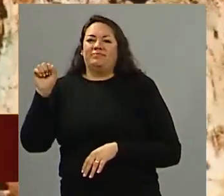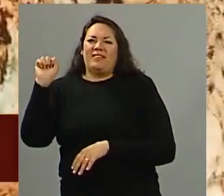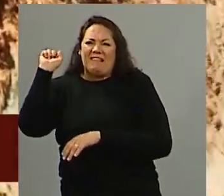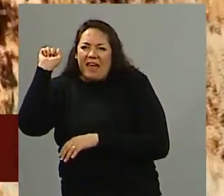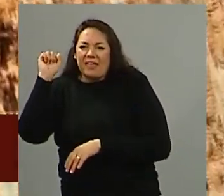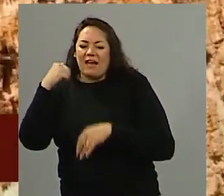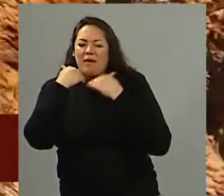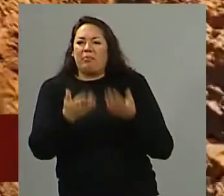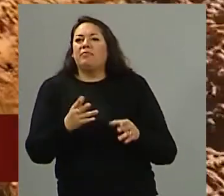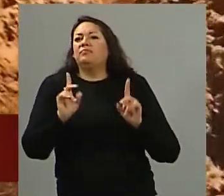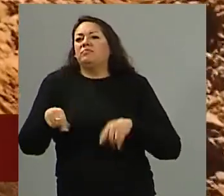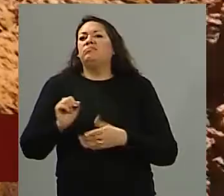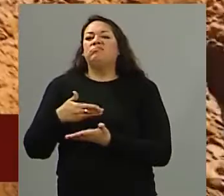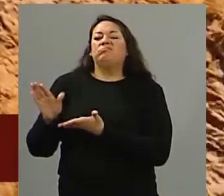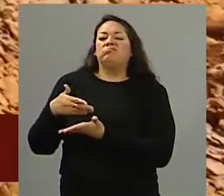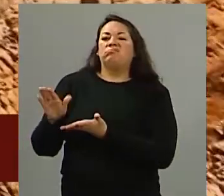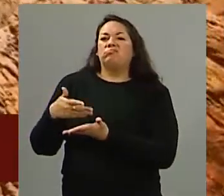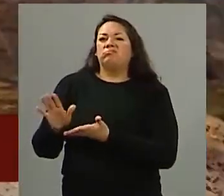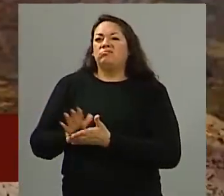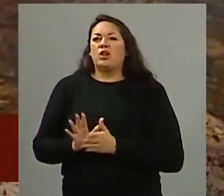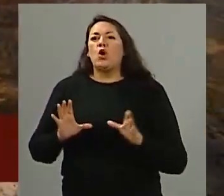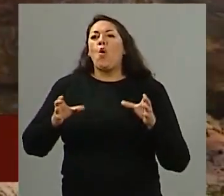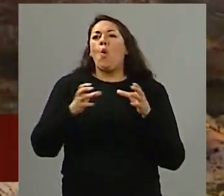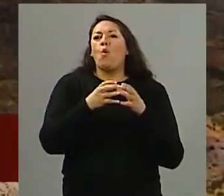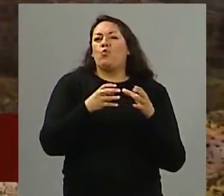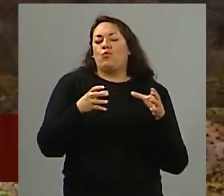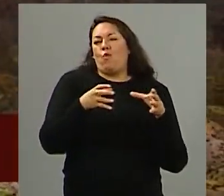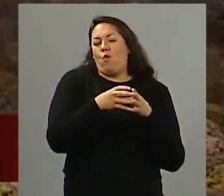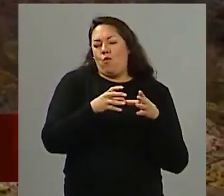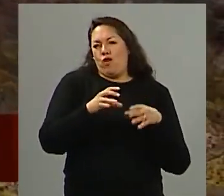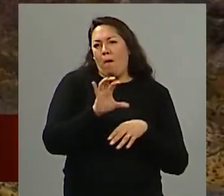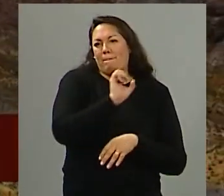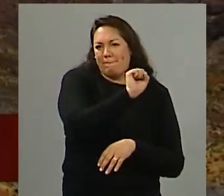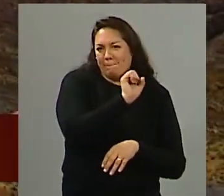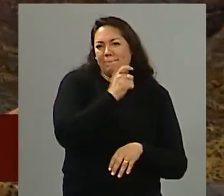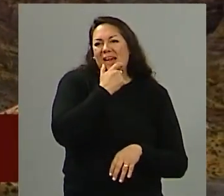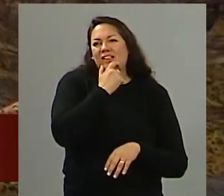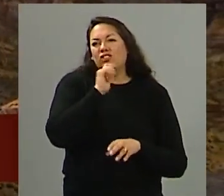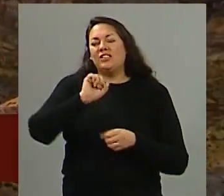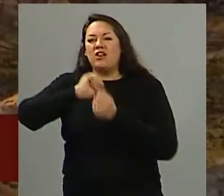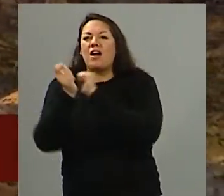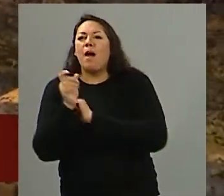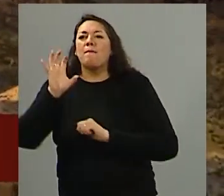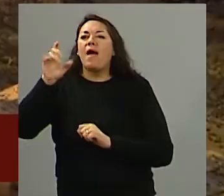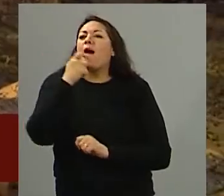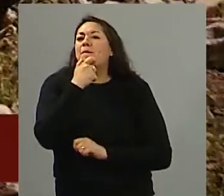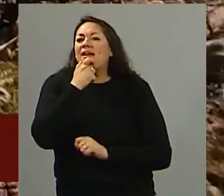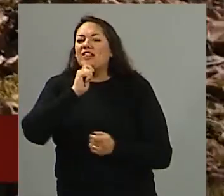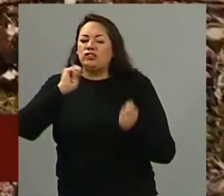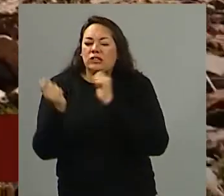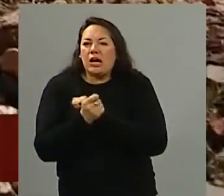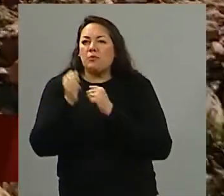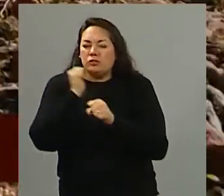yo lo digo con todas las letras de la Unión Mendocina y Cambia Mendoza vienen gobernando hace 8 años en la provincia y hasta incluso en estas